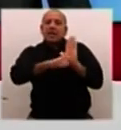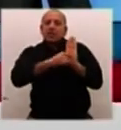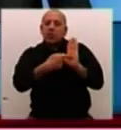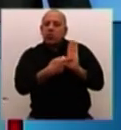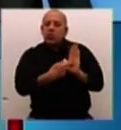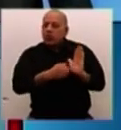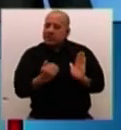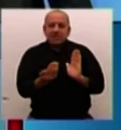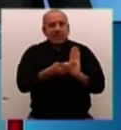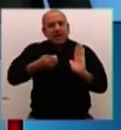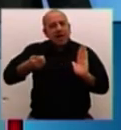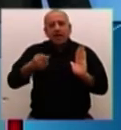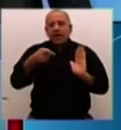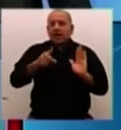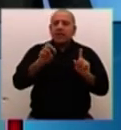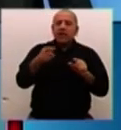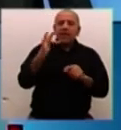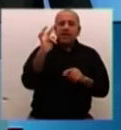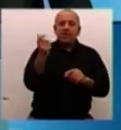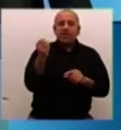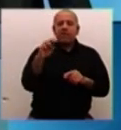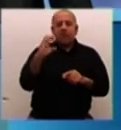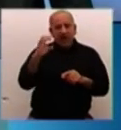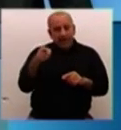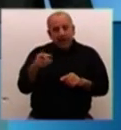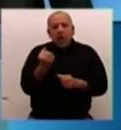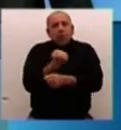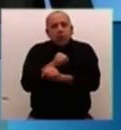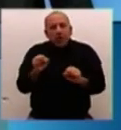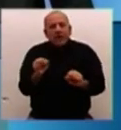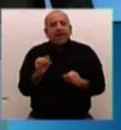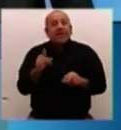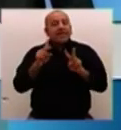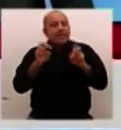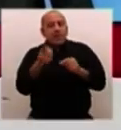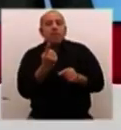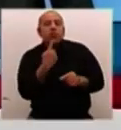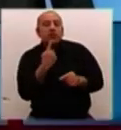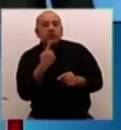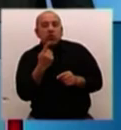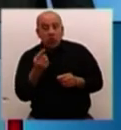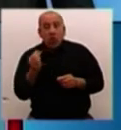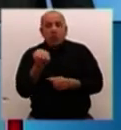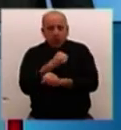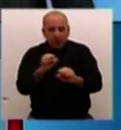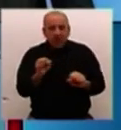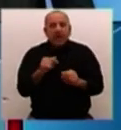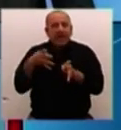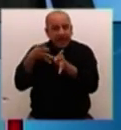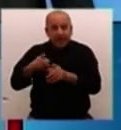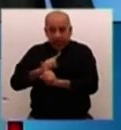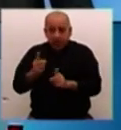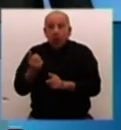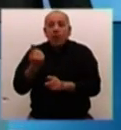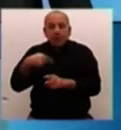Porque le daba, según él, en primer lugar, mucha presencia política. Recordemos que las FARC consiguen, para las elecciones del